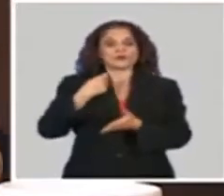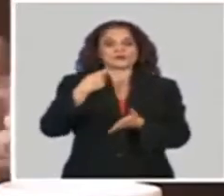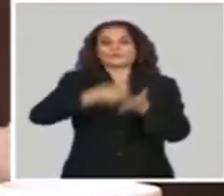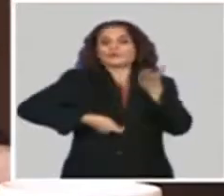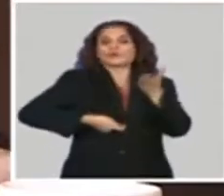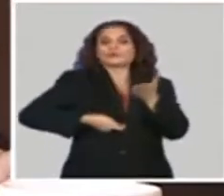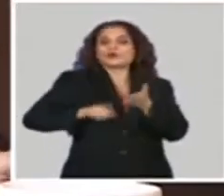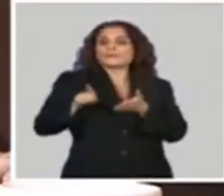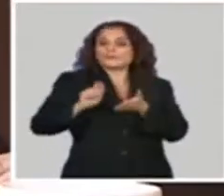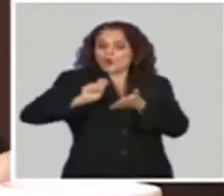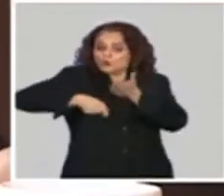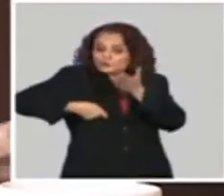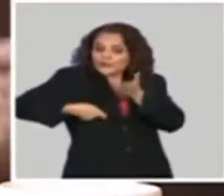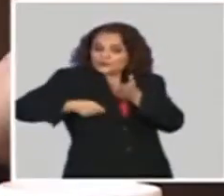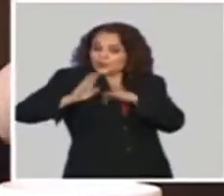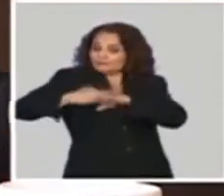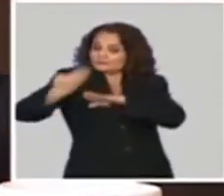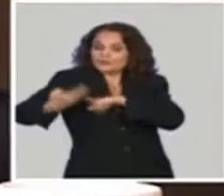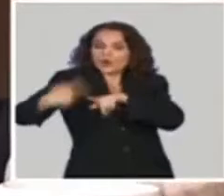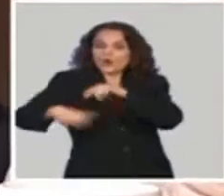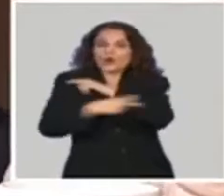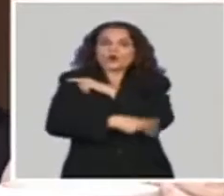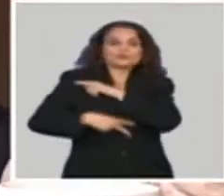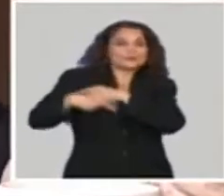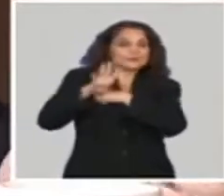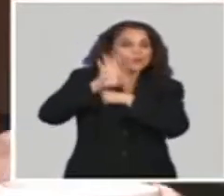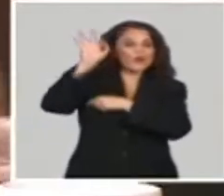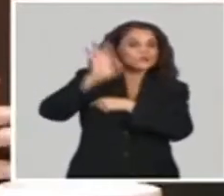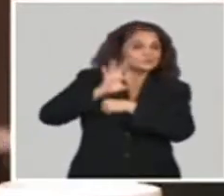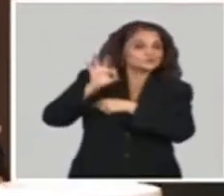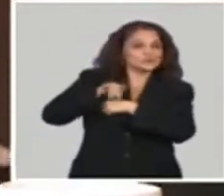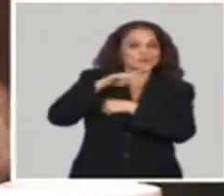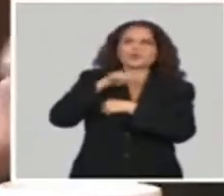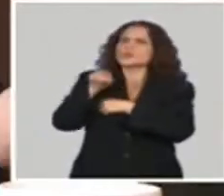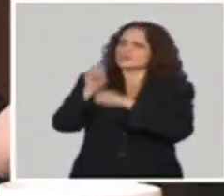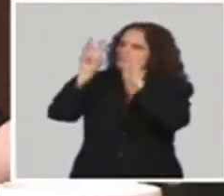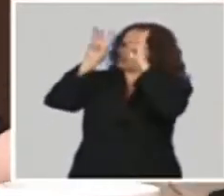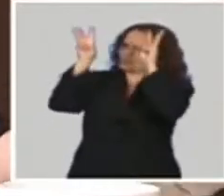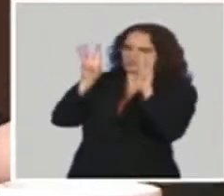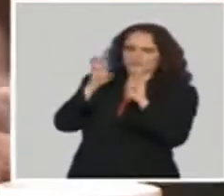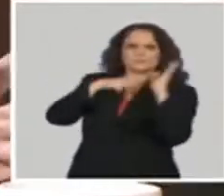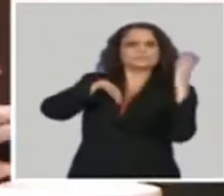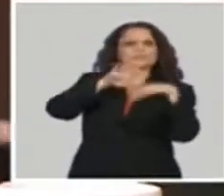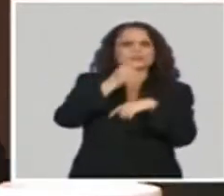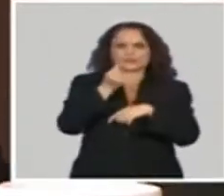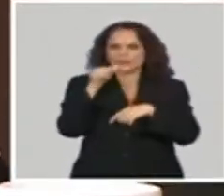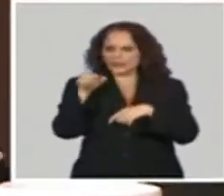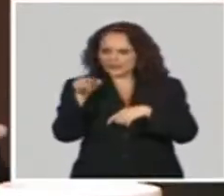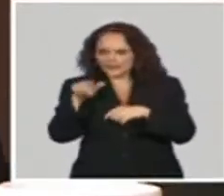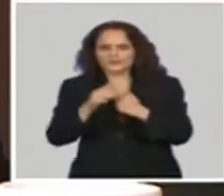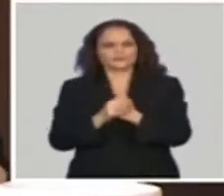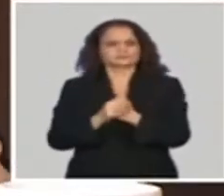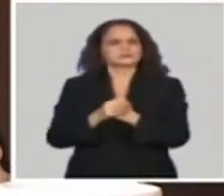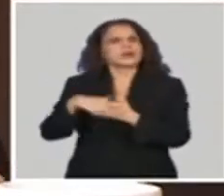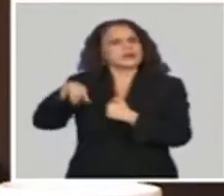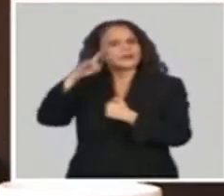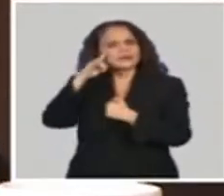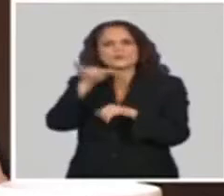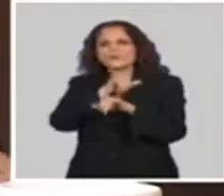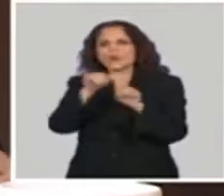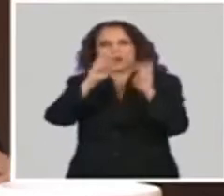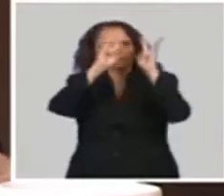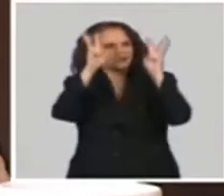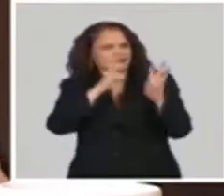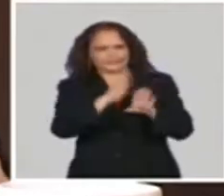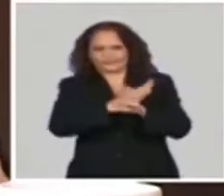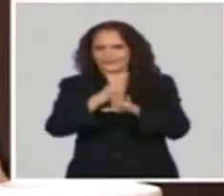se ha insistido en aclarar a la población, se han publicado en el sitio web del ministerio notas aclaratorias de este tema, por las redes sociales